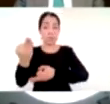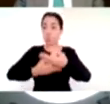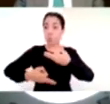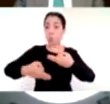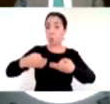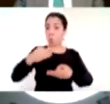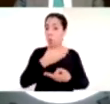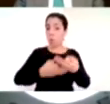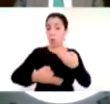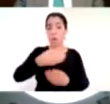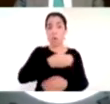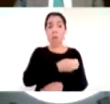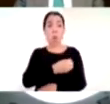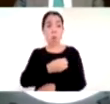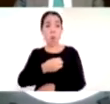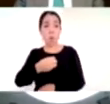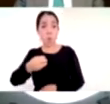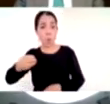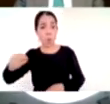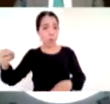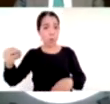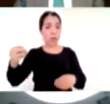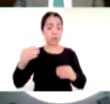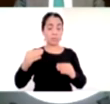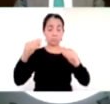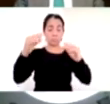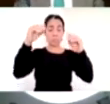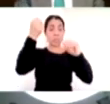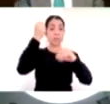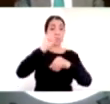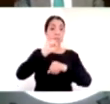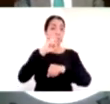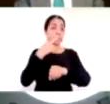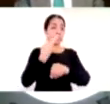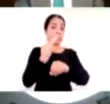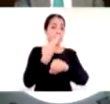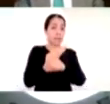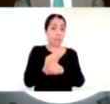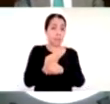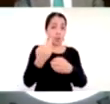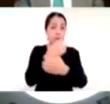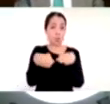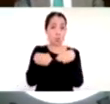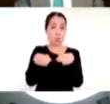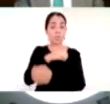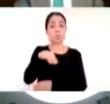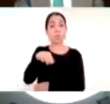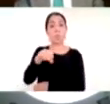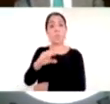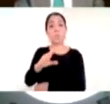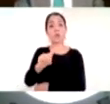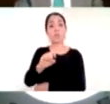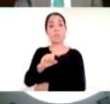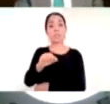y la articulación de la misma desde el secretario Esteban Moctezuma como la realidad que se vive